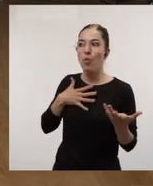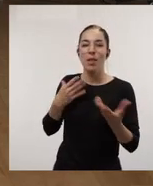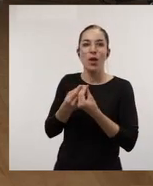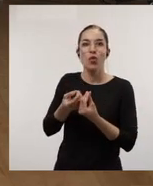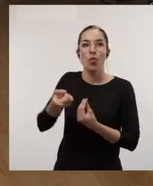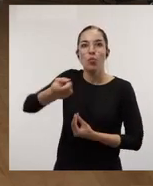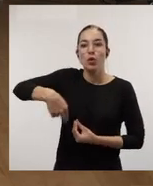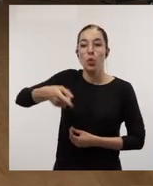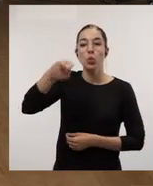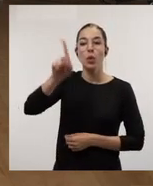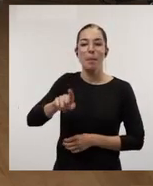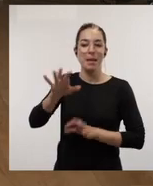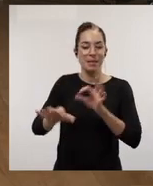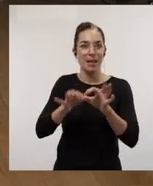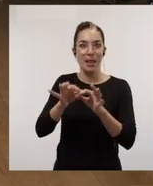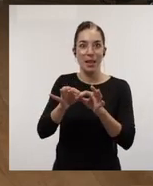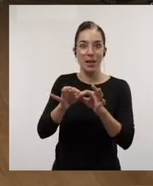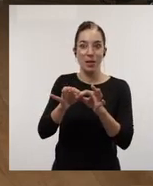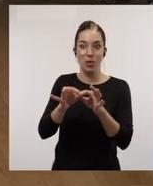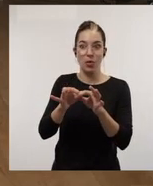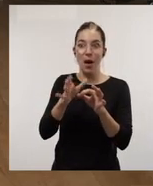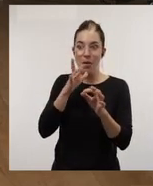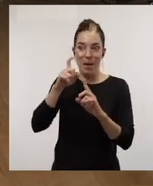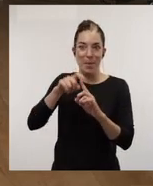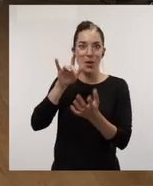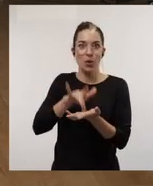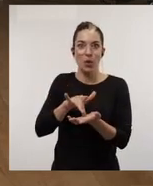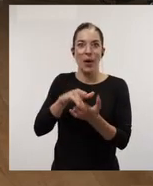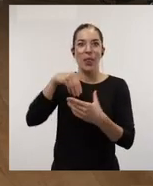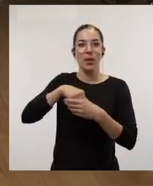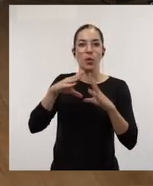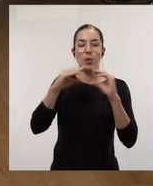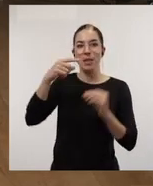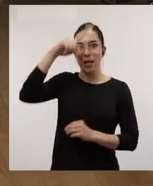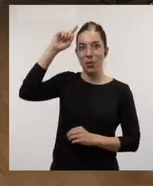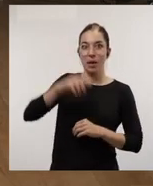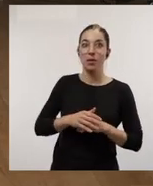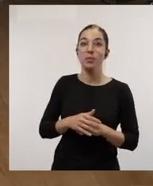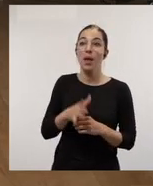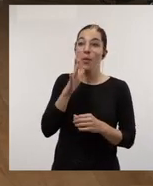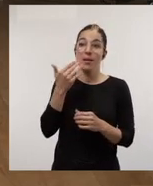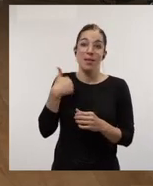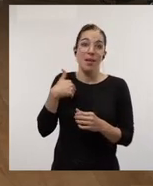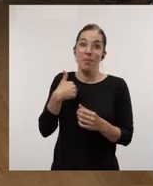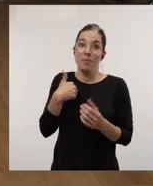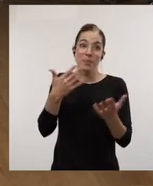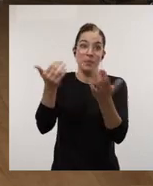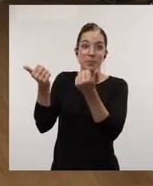sido un placer estar con vosotros en este mes del ciclo que habéis celebrado en este mes de mayo aquí en la Universidad de Rey Juan Carlos y ahora ya sí